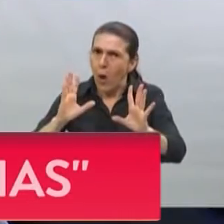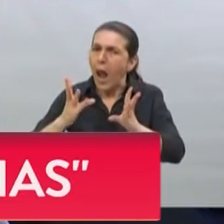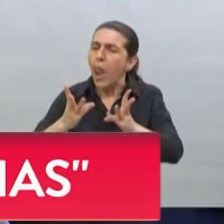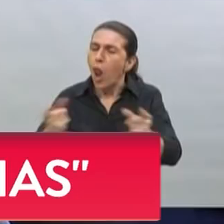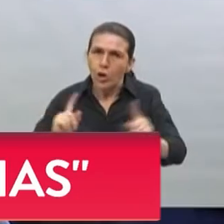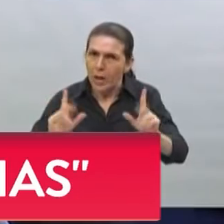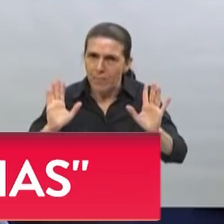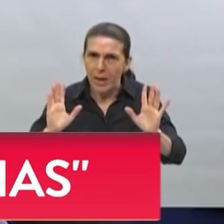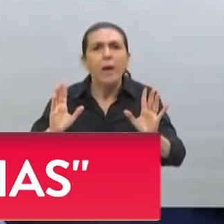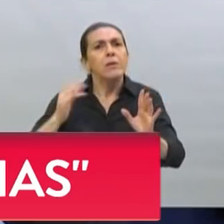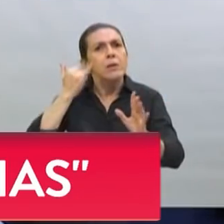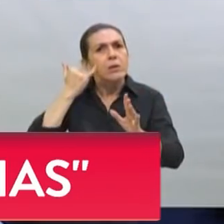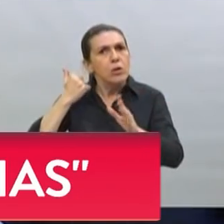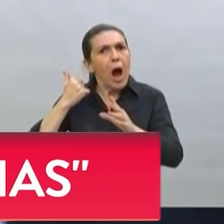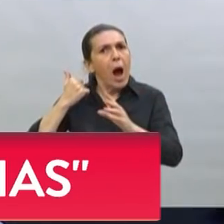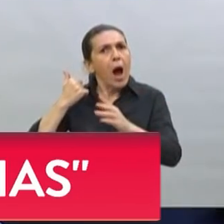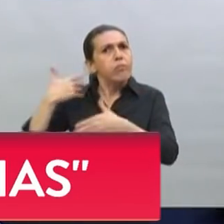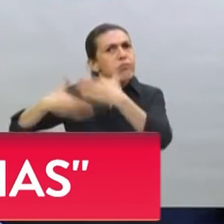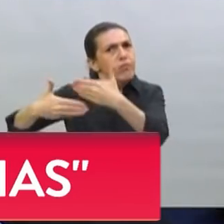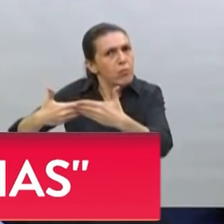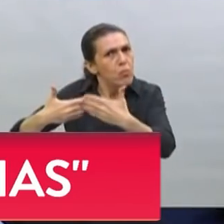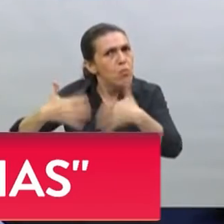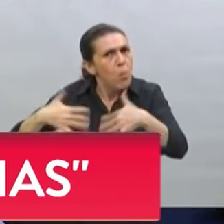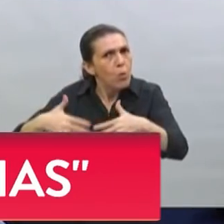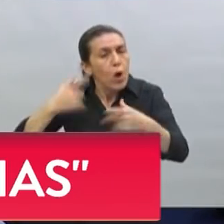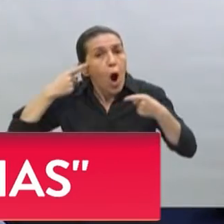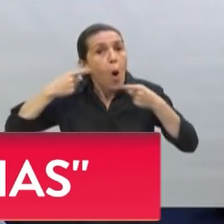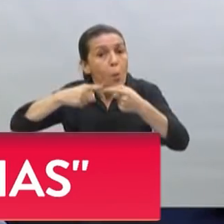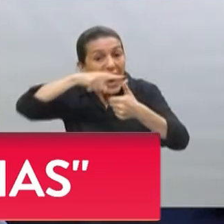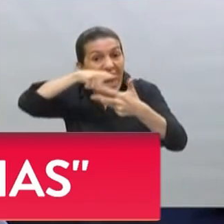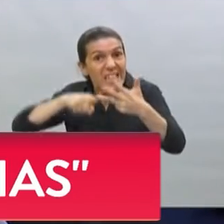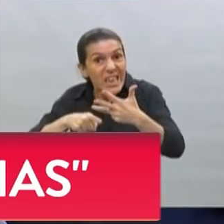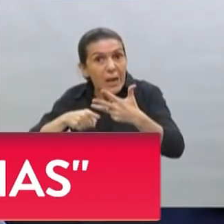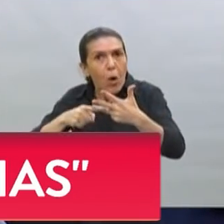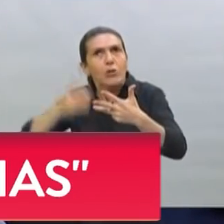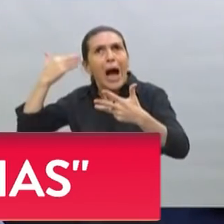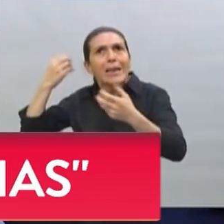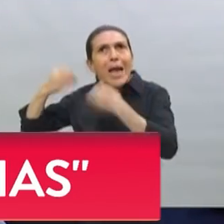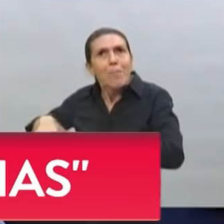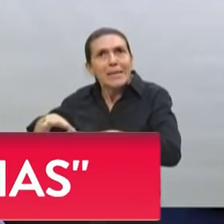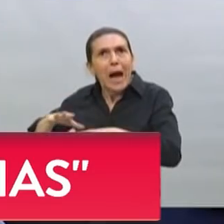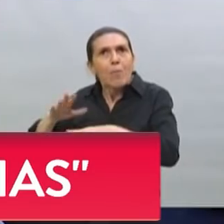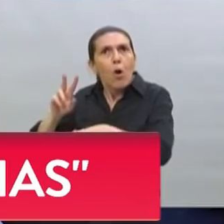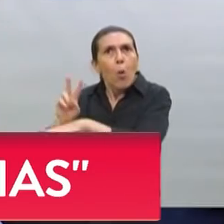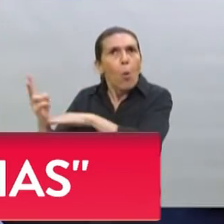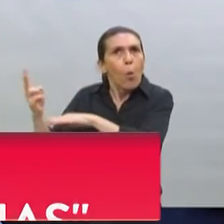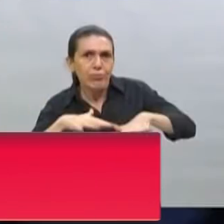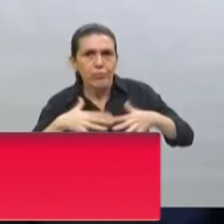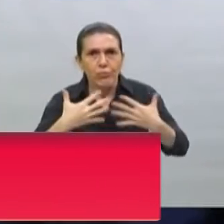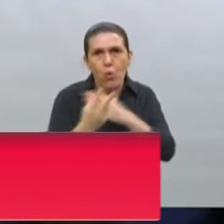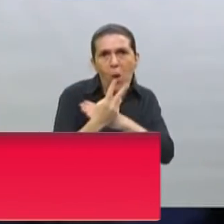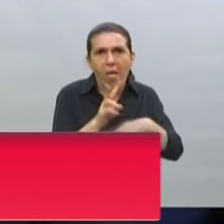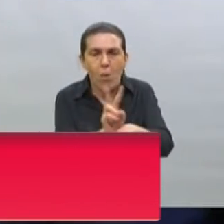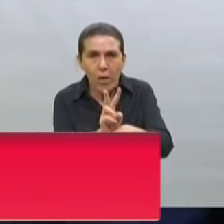avanzado mucho y algunos de los objetivos que nos habíamos fijado inicialmente, hemos podido cumplirlos.